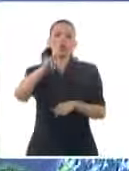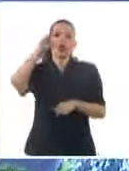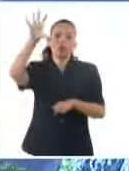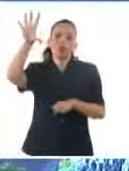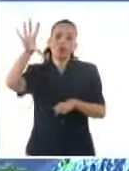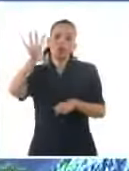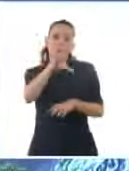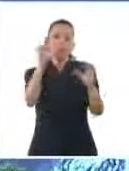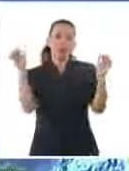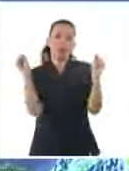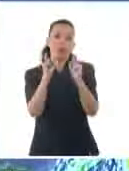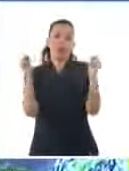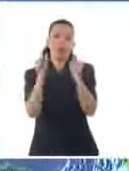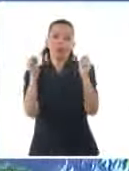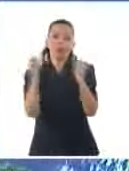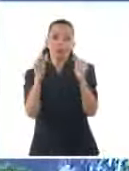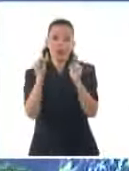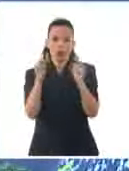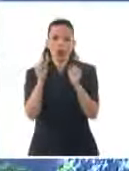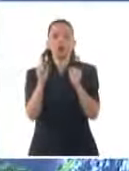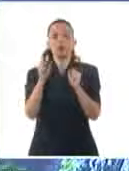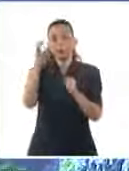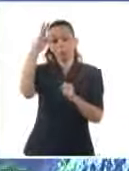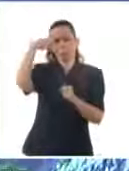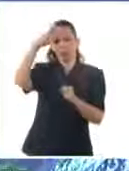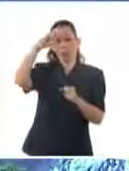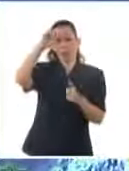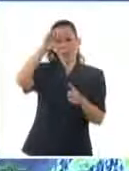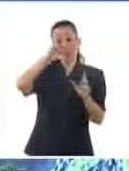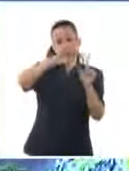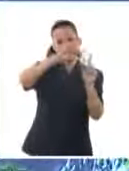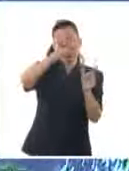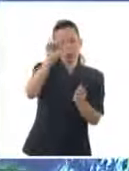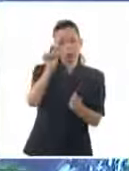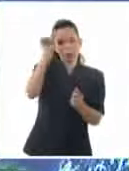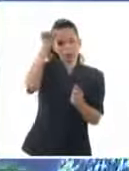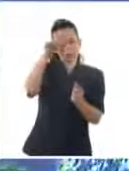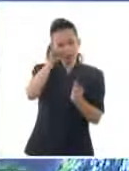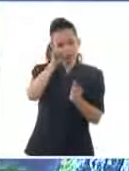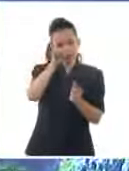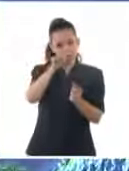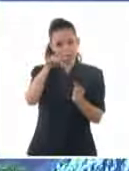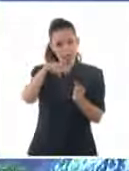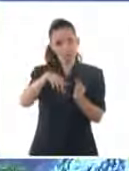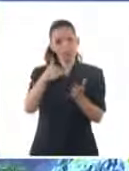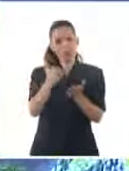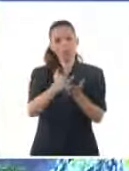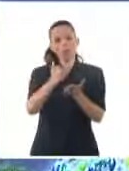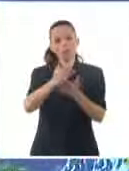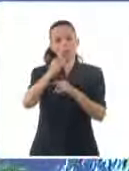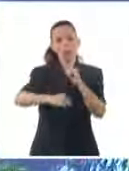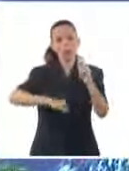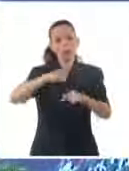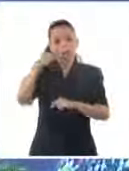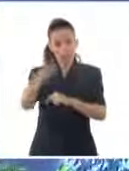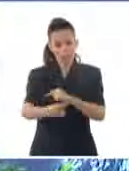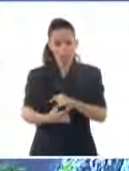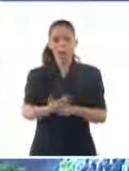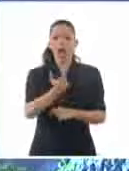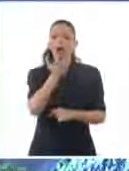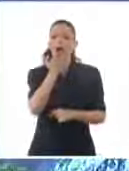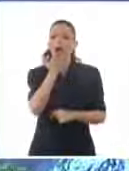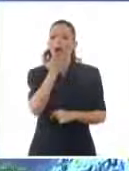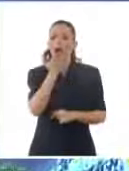de México, sistema que estará llegando durante la madrugada de este miércoles a la región occidental. Pero delante trae inestabilidad, un aire